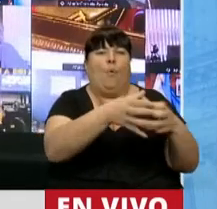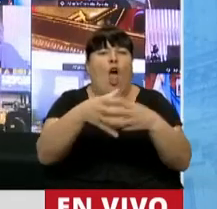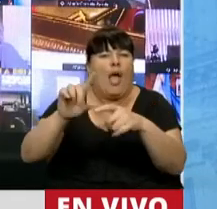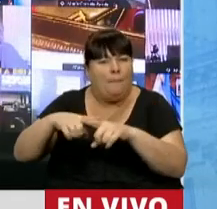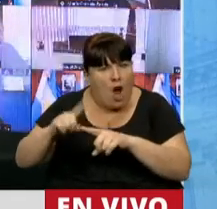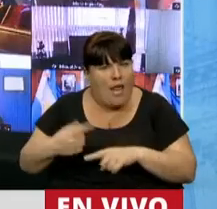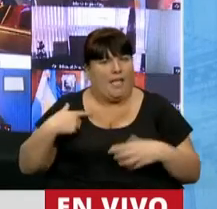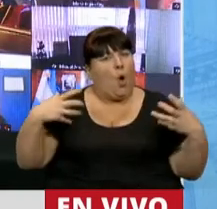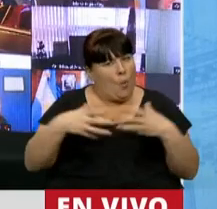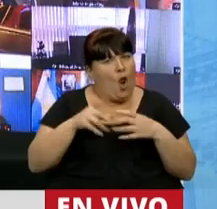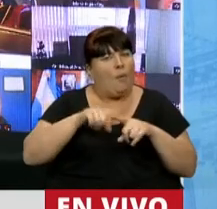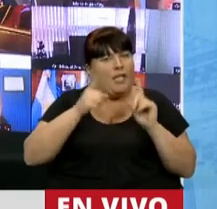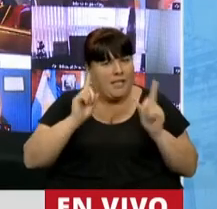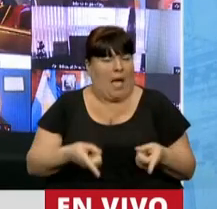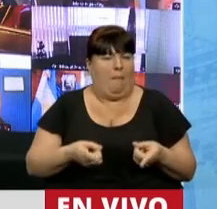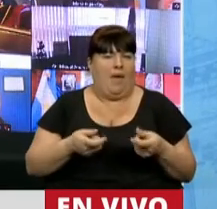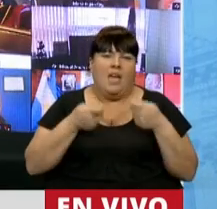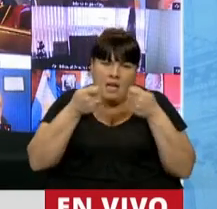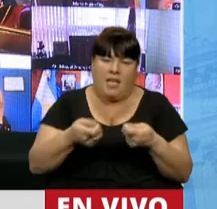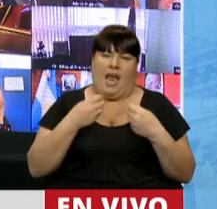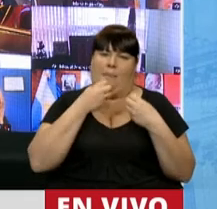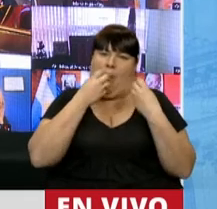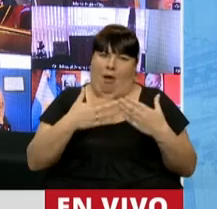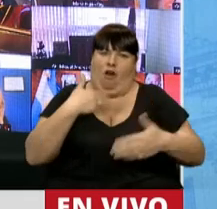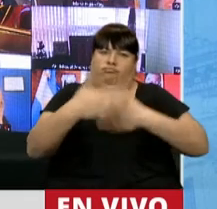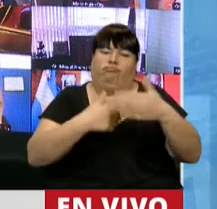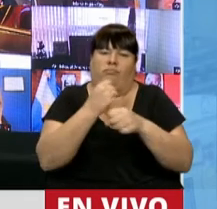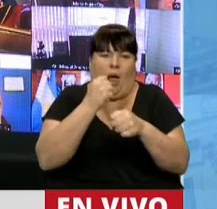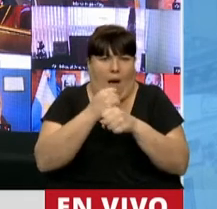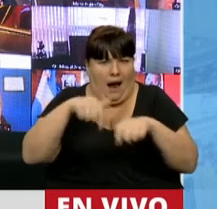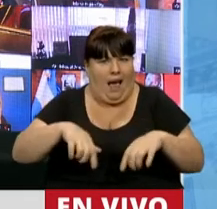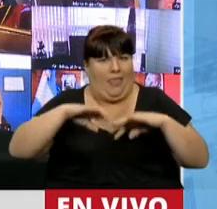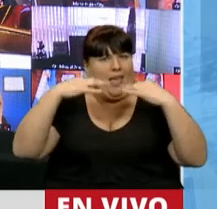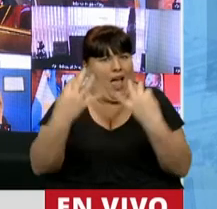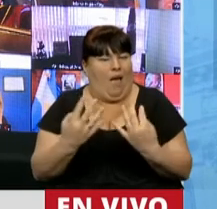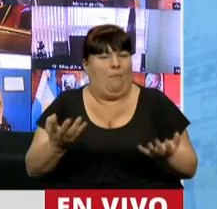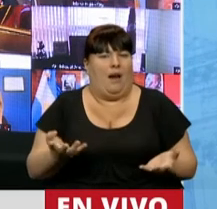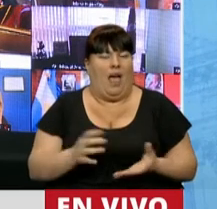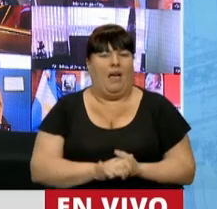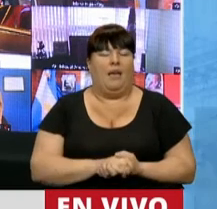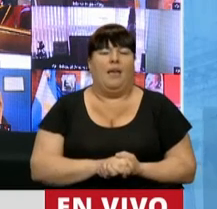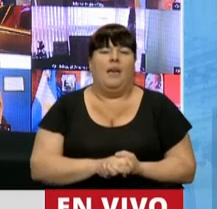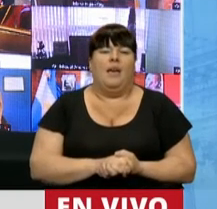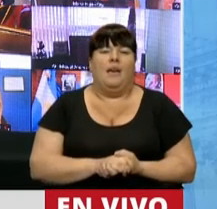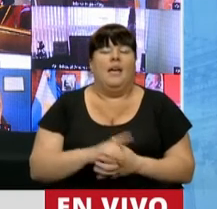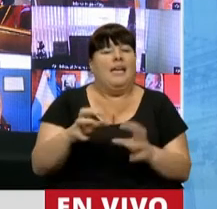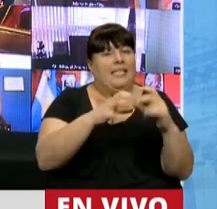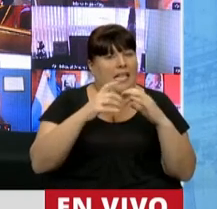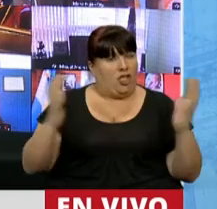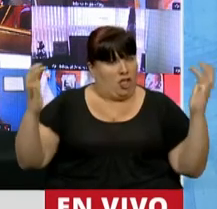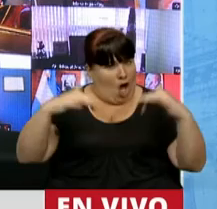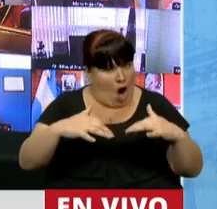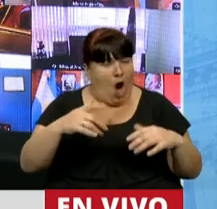bloques políticos y nuestro bloque político para jerarquizar el funcionamiento de esta Cámara, con las sesiones